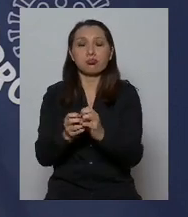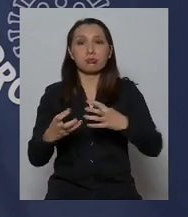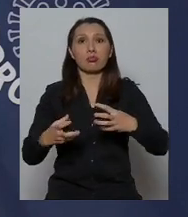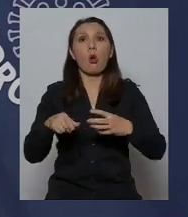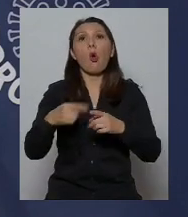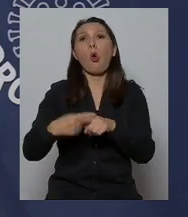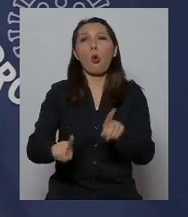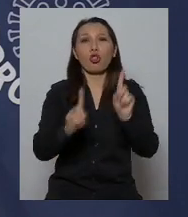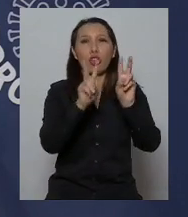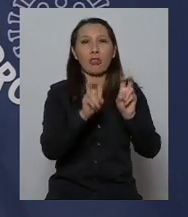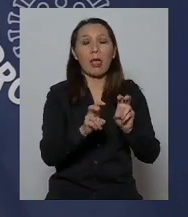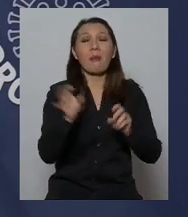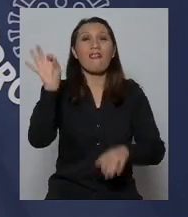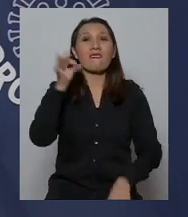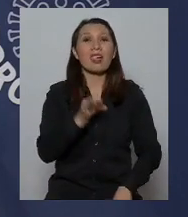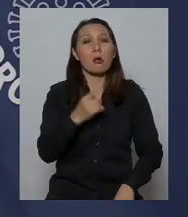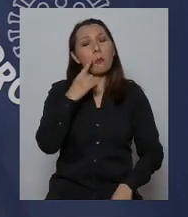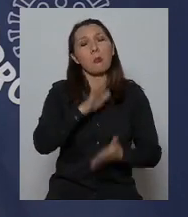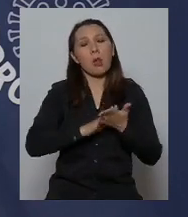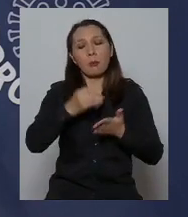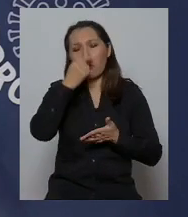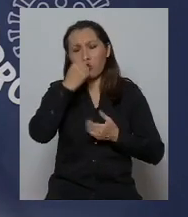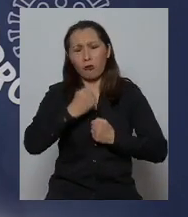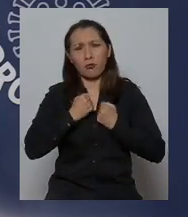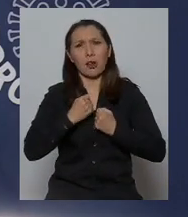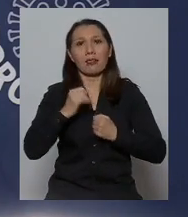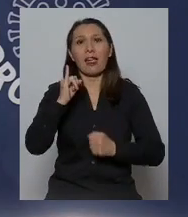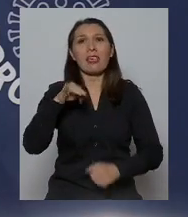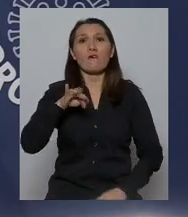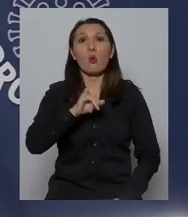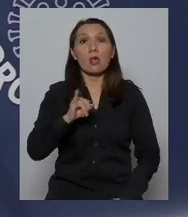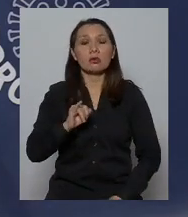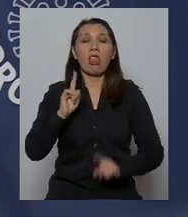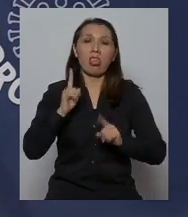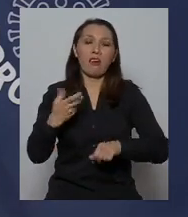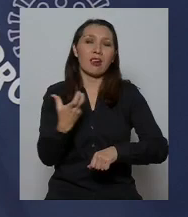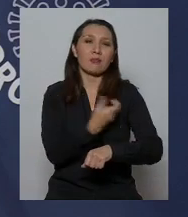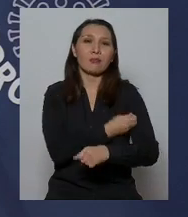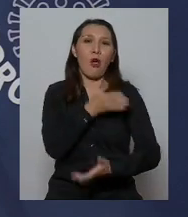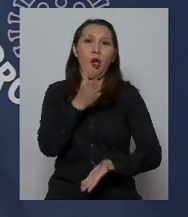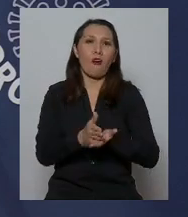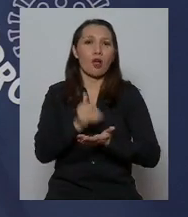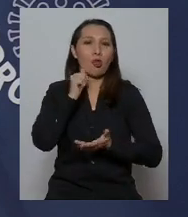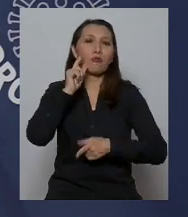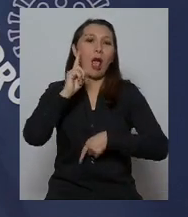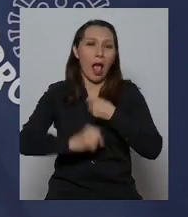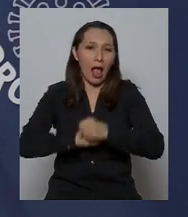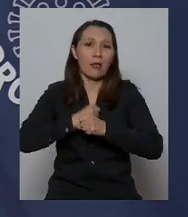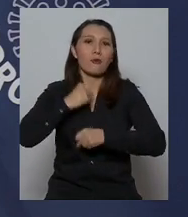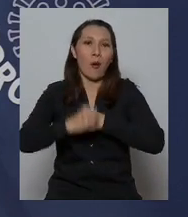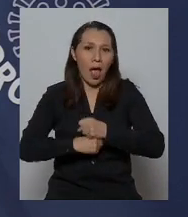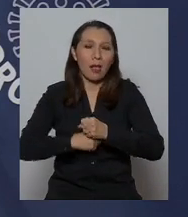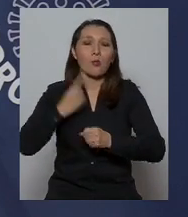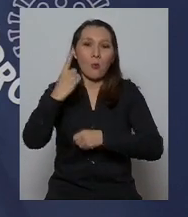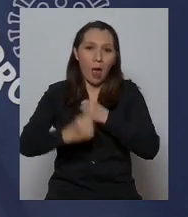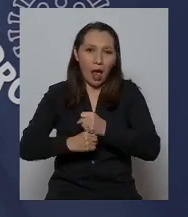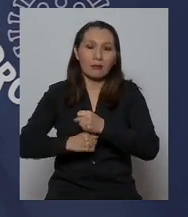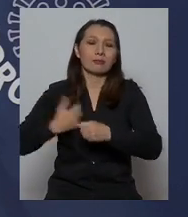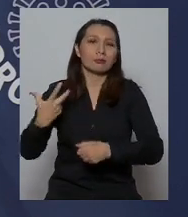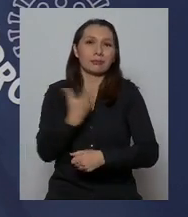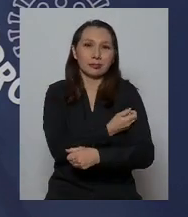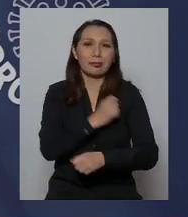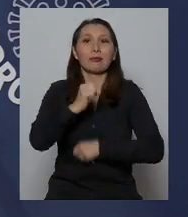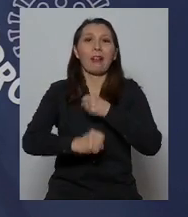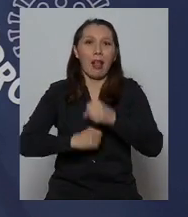ocurre con el virus de la influenza que nos obliga a vacunarnos de la influenza todos los años, precisamente por este